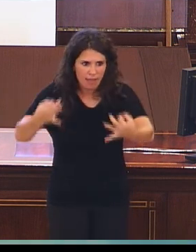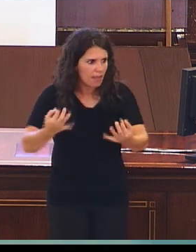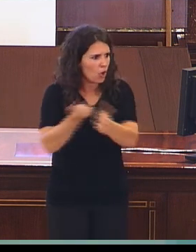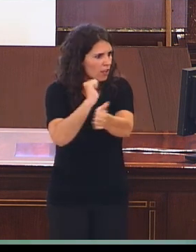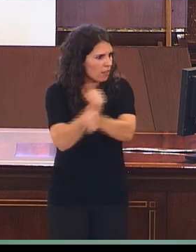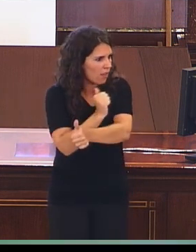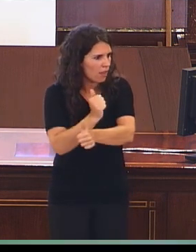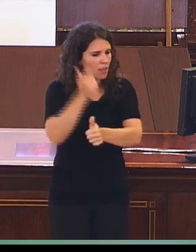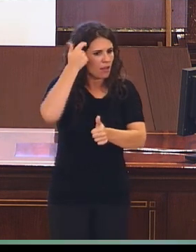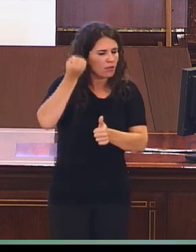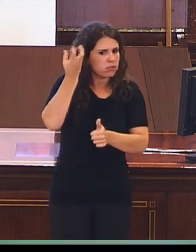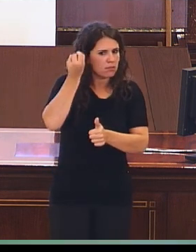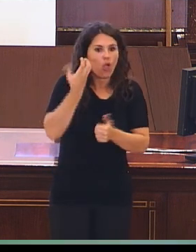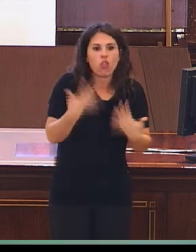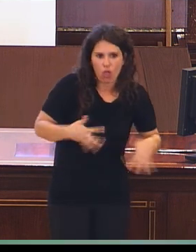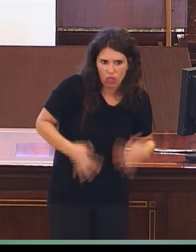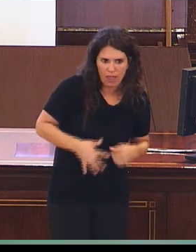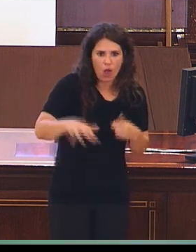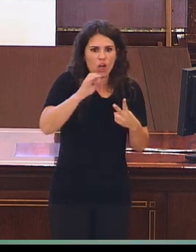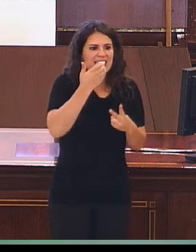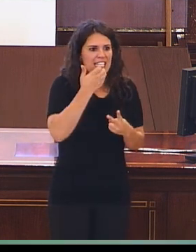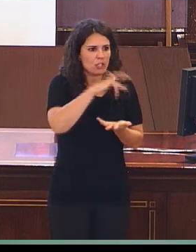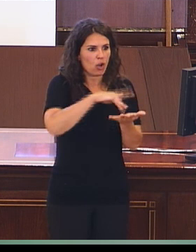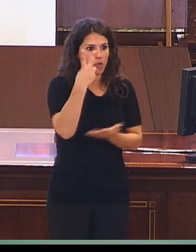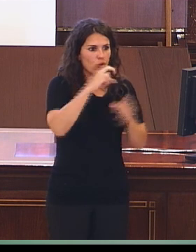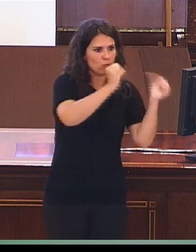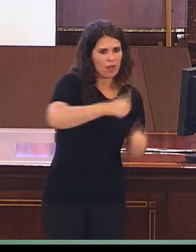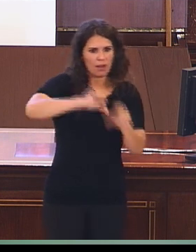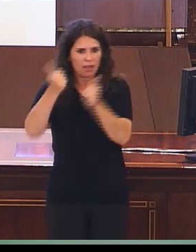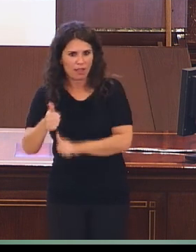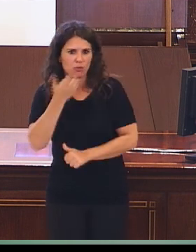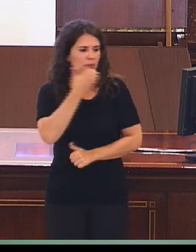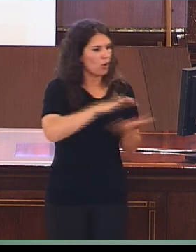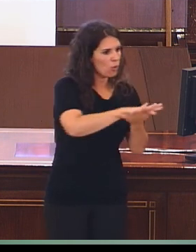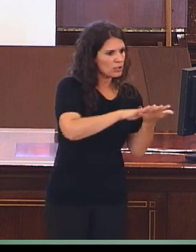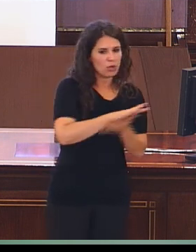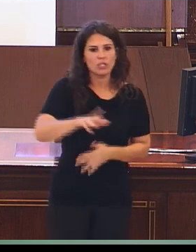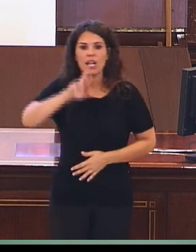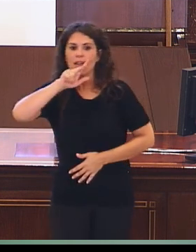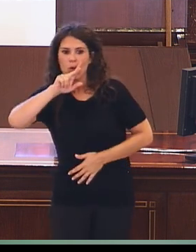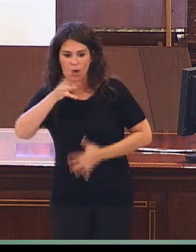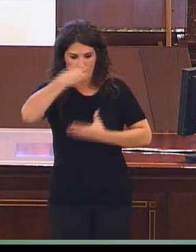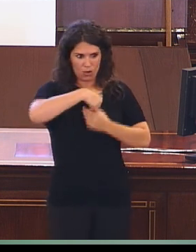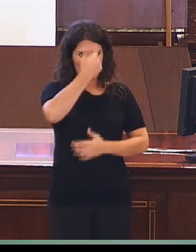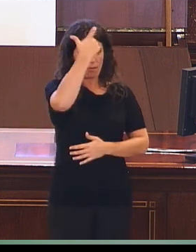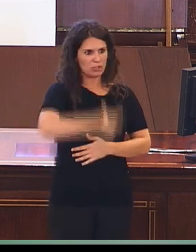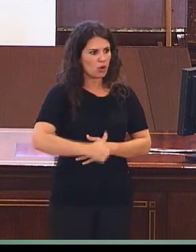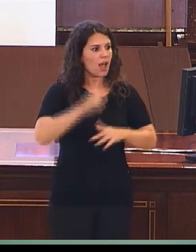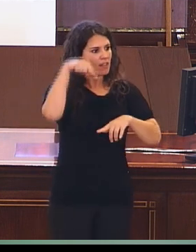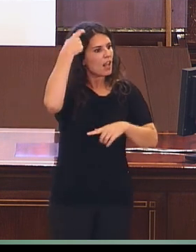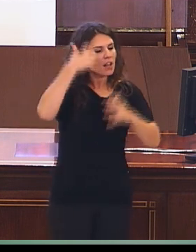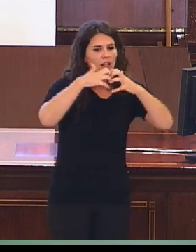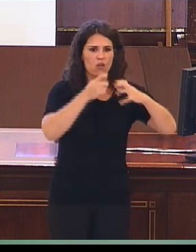dos modalidades, lengua de signos, lengua oral, por parte de una misma persona, etcétera.